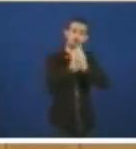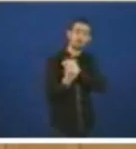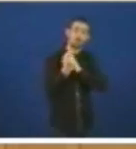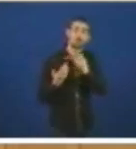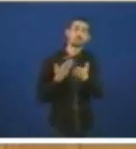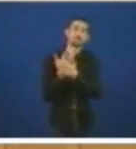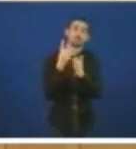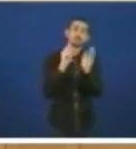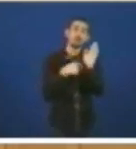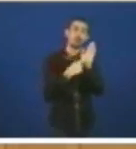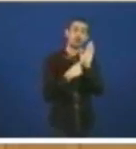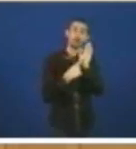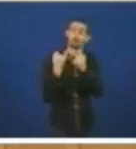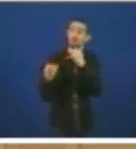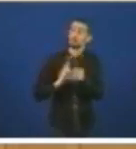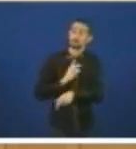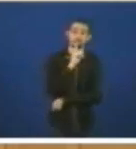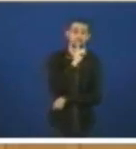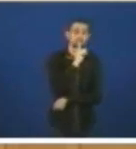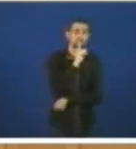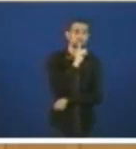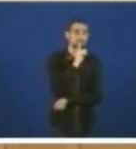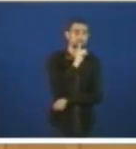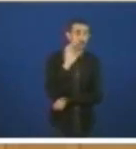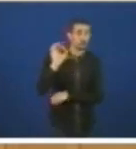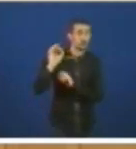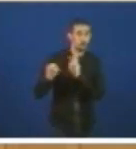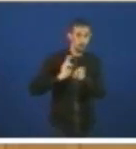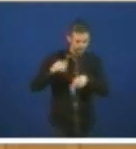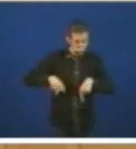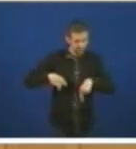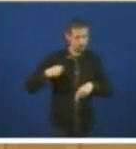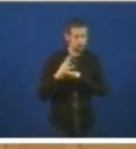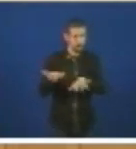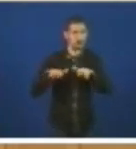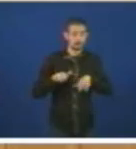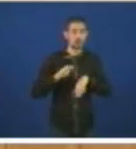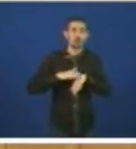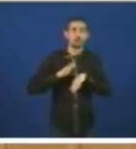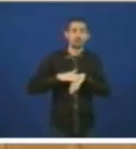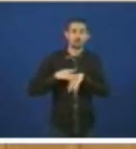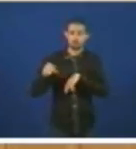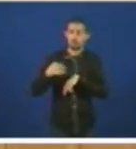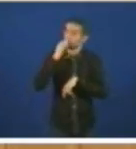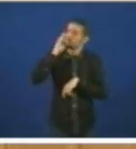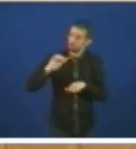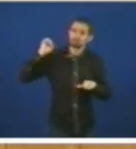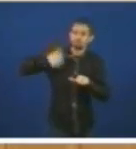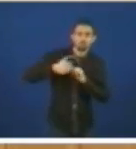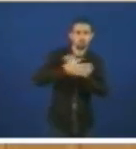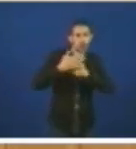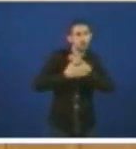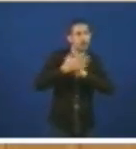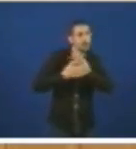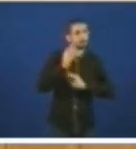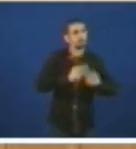mantive silencio aquí porque sobre Navantia levamos falado moito e feito pouco